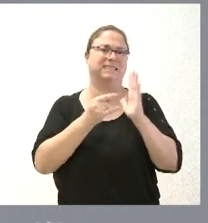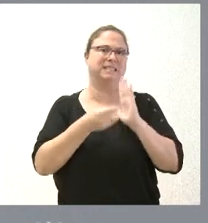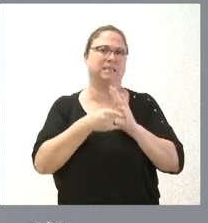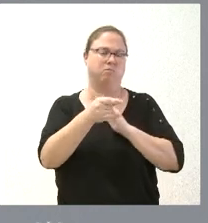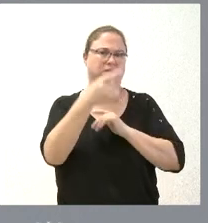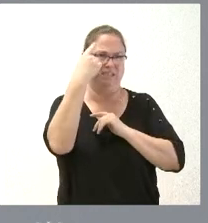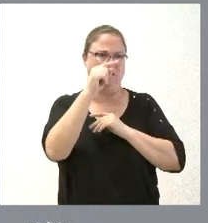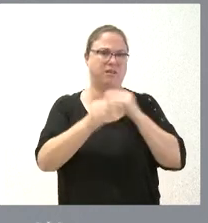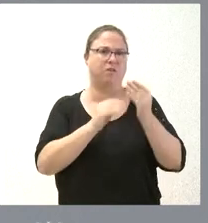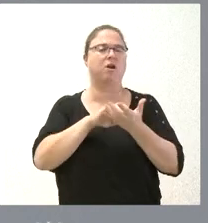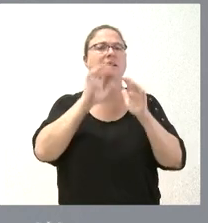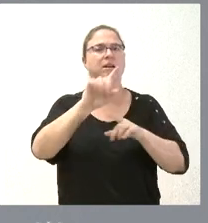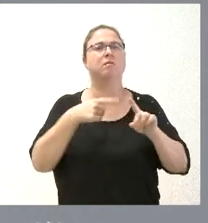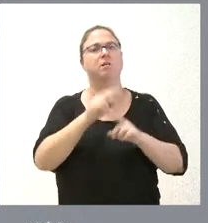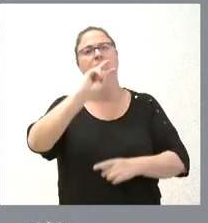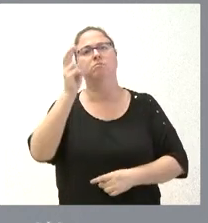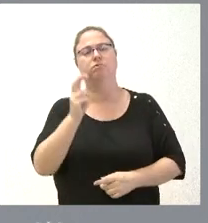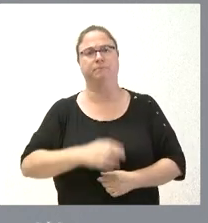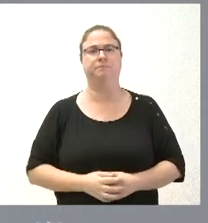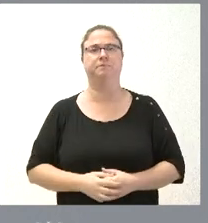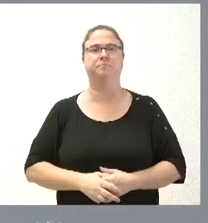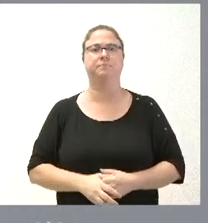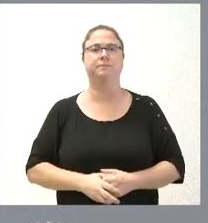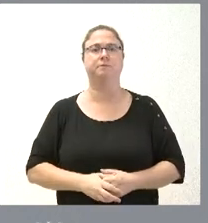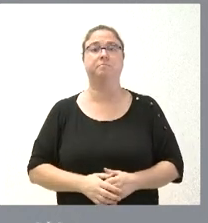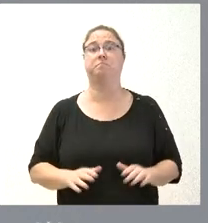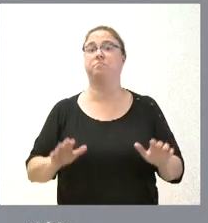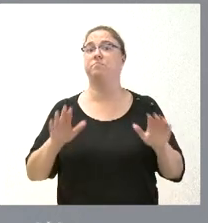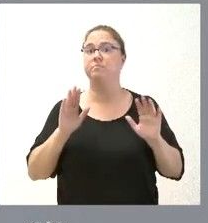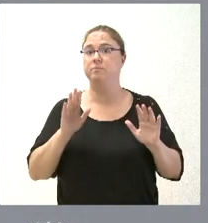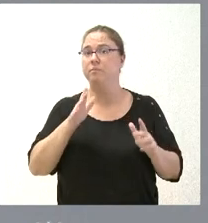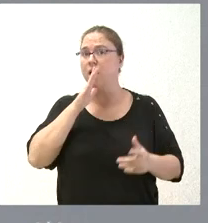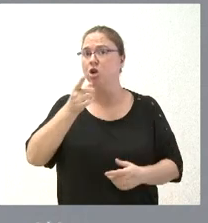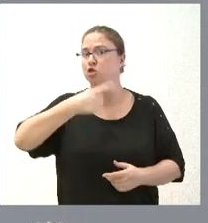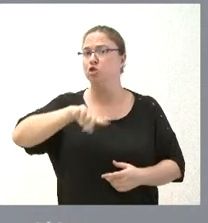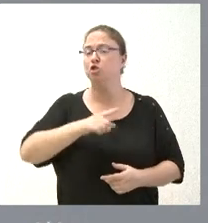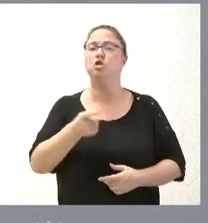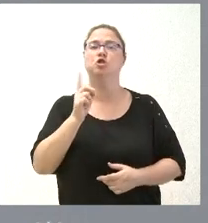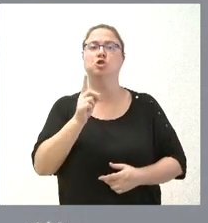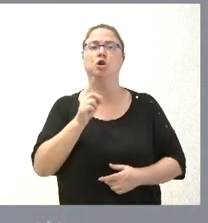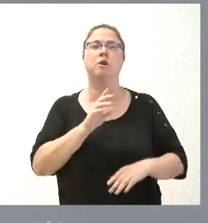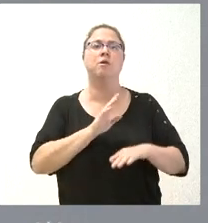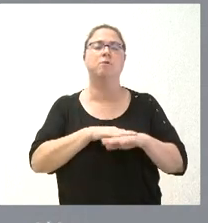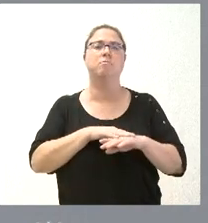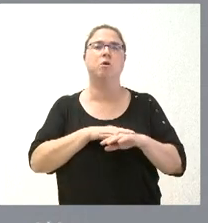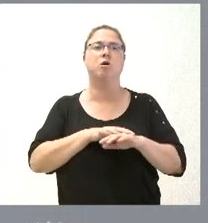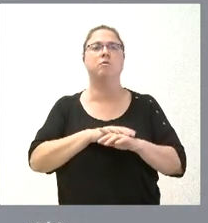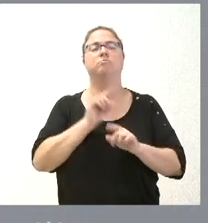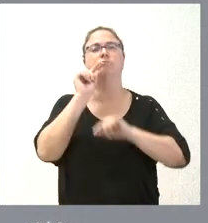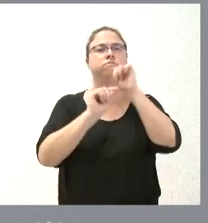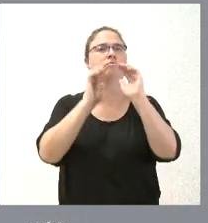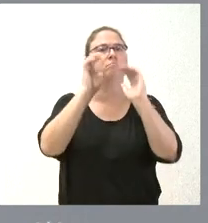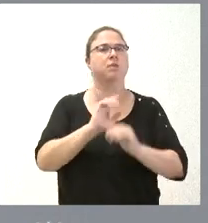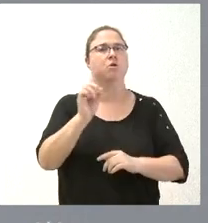ustedes saben que se realiza en Castilla y y en varios sitios con biomasa pero no actuamos solo por la vía de reducir emisiones